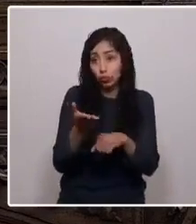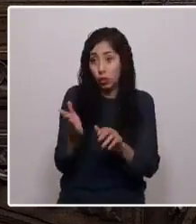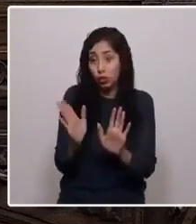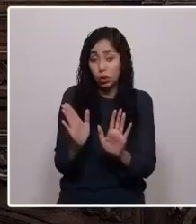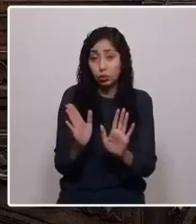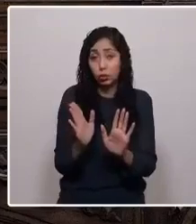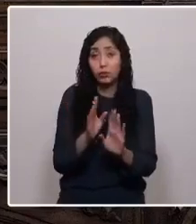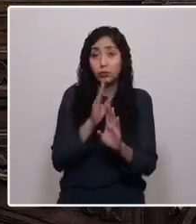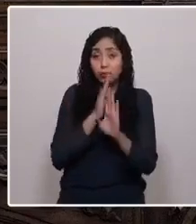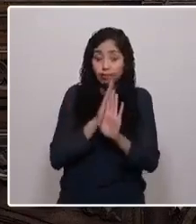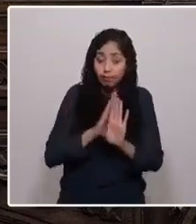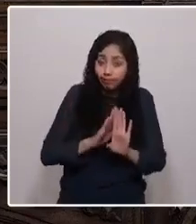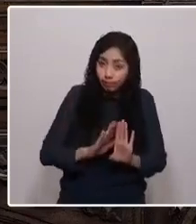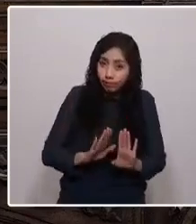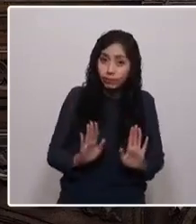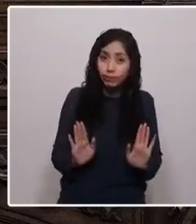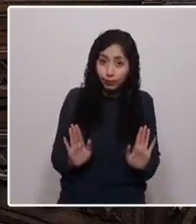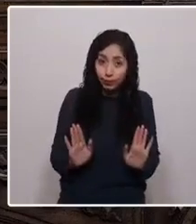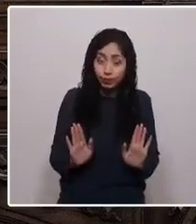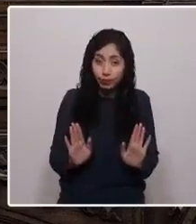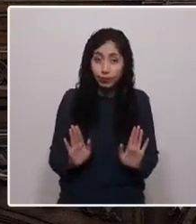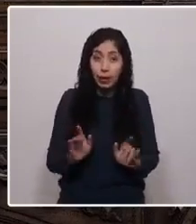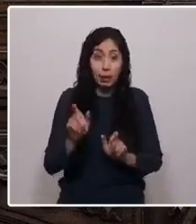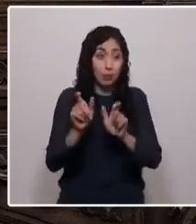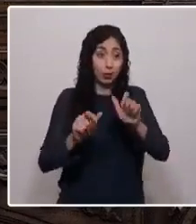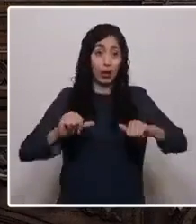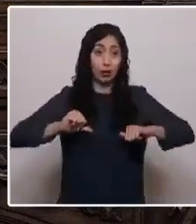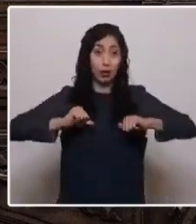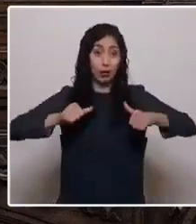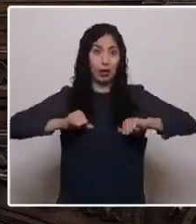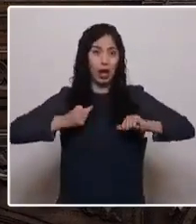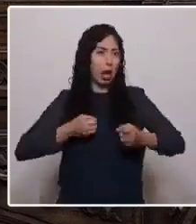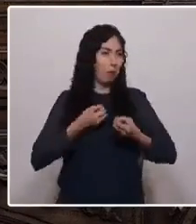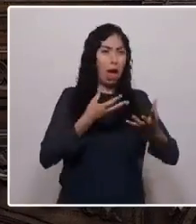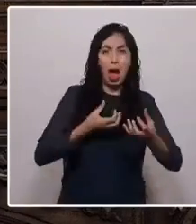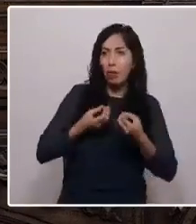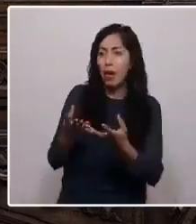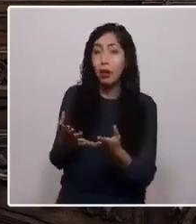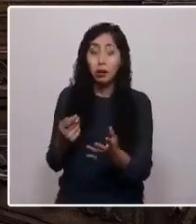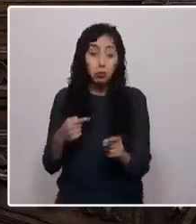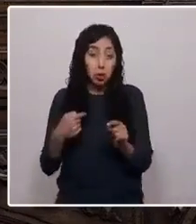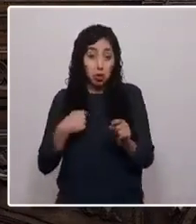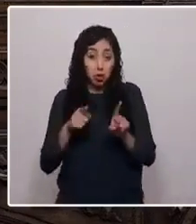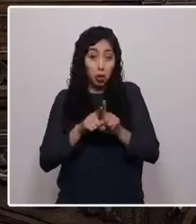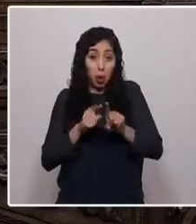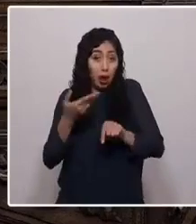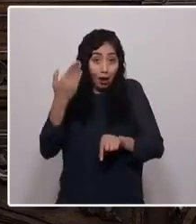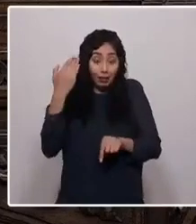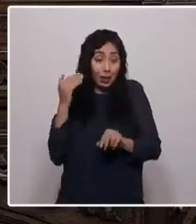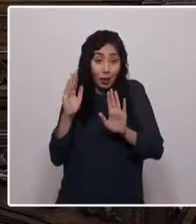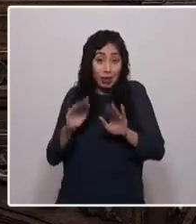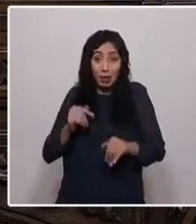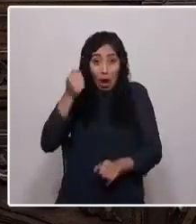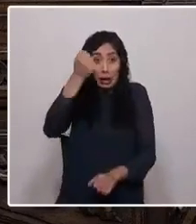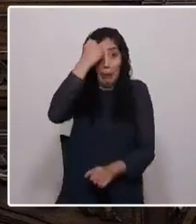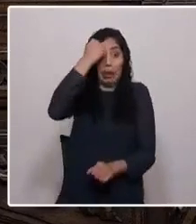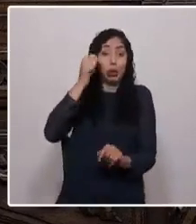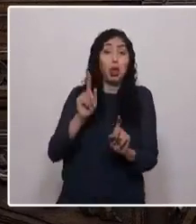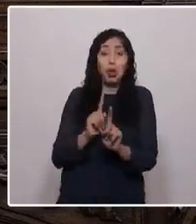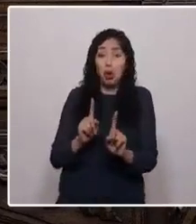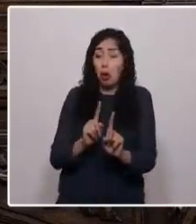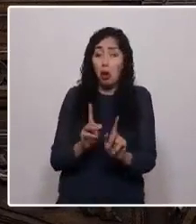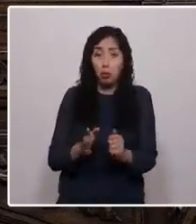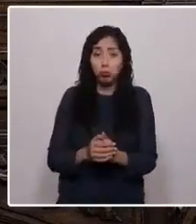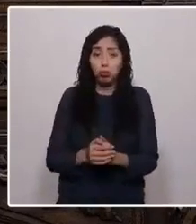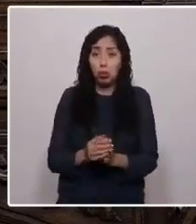de la juventud, necesaria por cierto, yo también viví aquello y no me arrebiento, vamos a construir